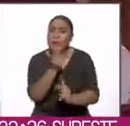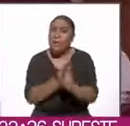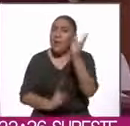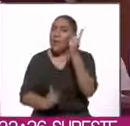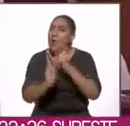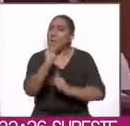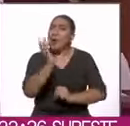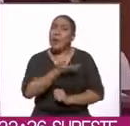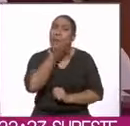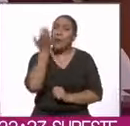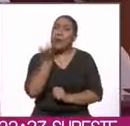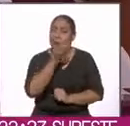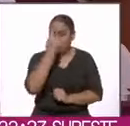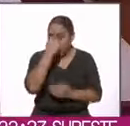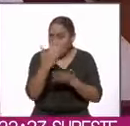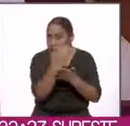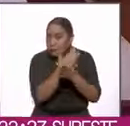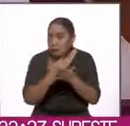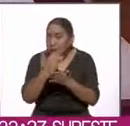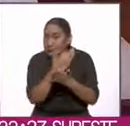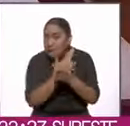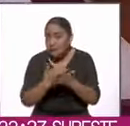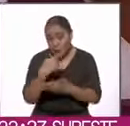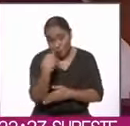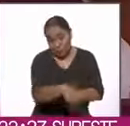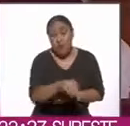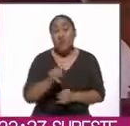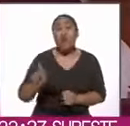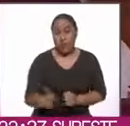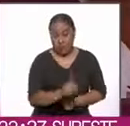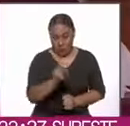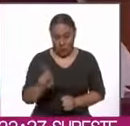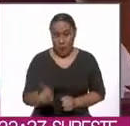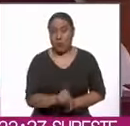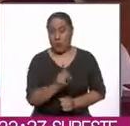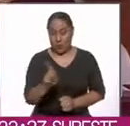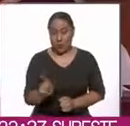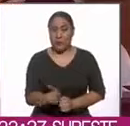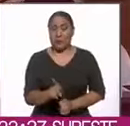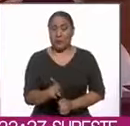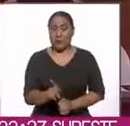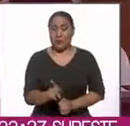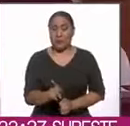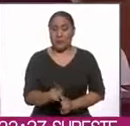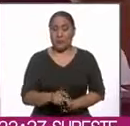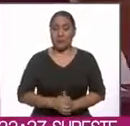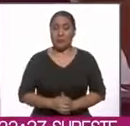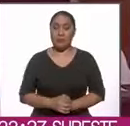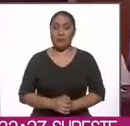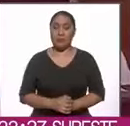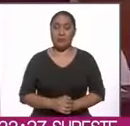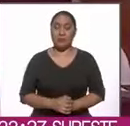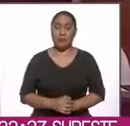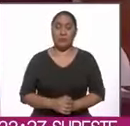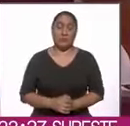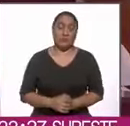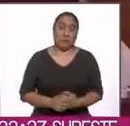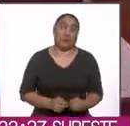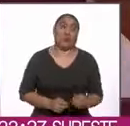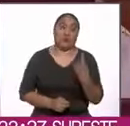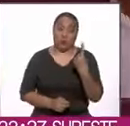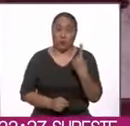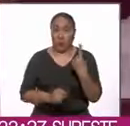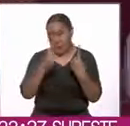medicinal de la etnia como no solo un